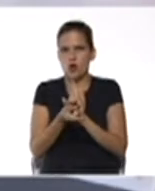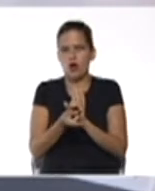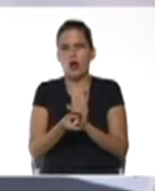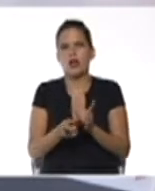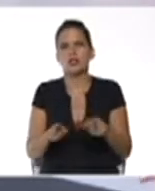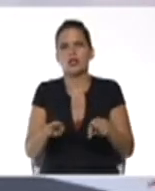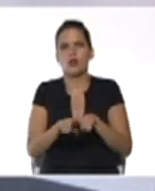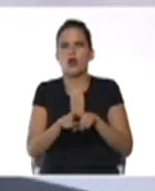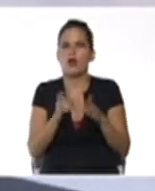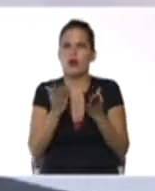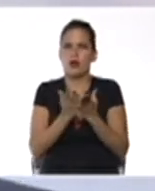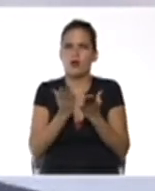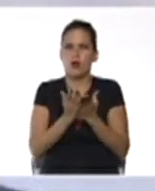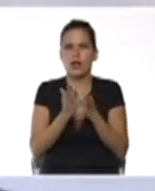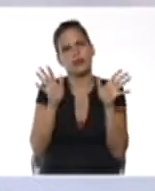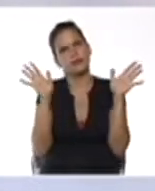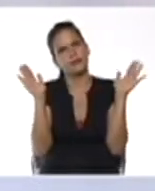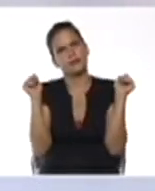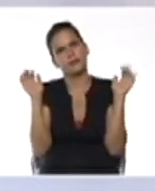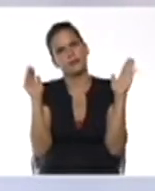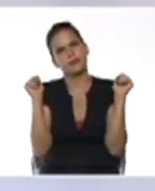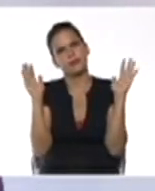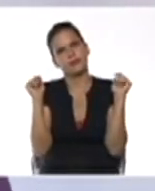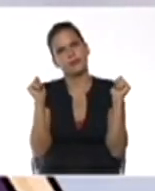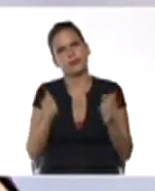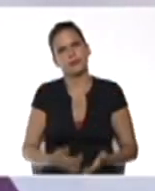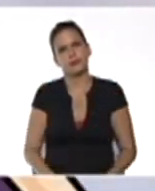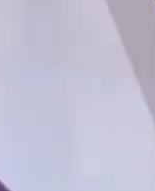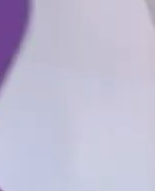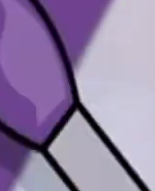una escuela será hasta un próximo encuentro